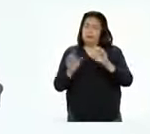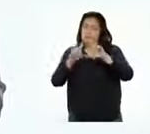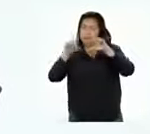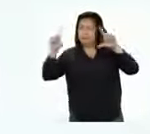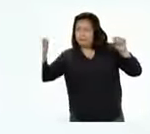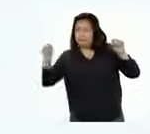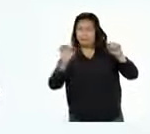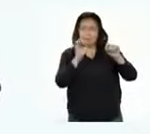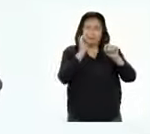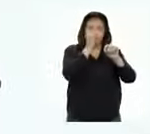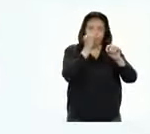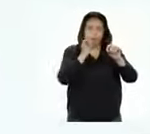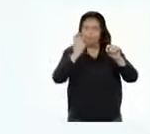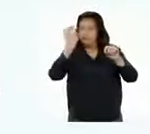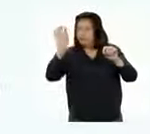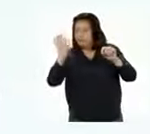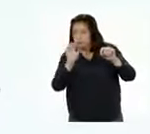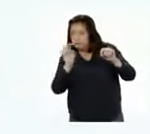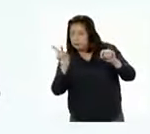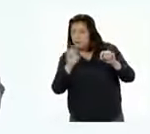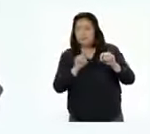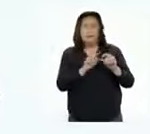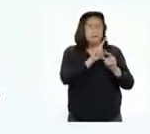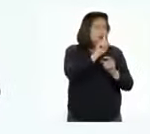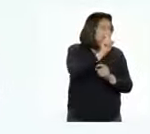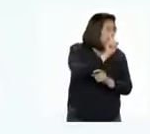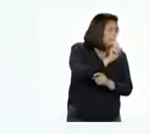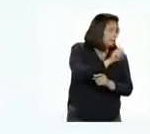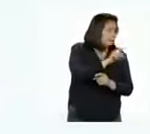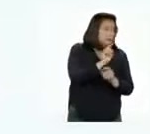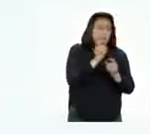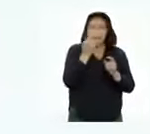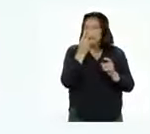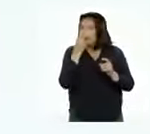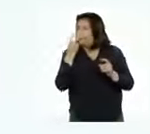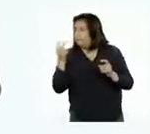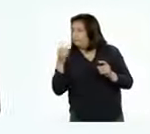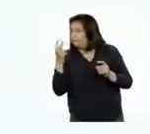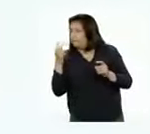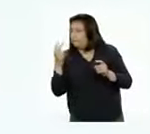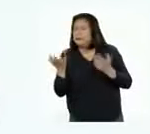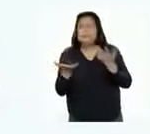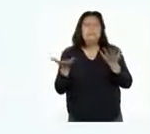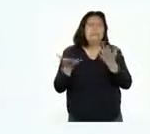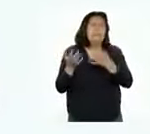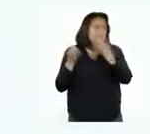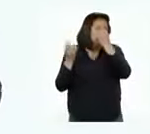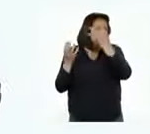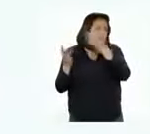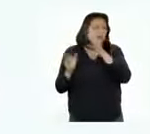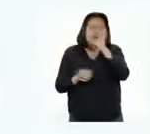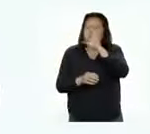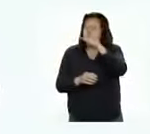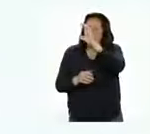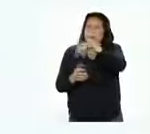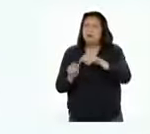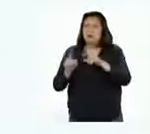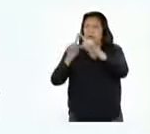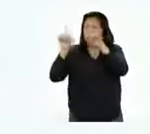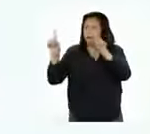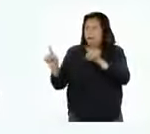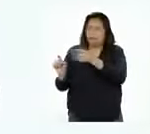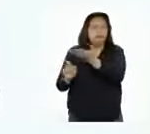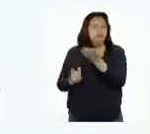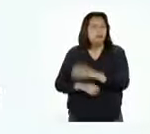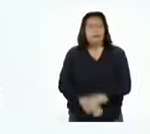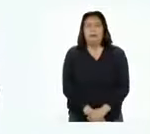Revisemos nuevamente cada pregunta para saber exactamente qué información buscaremos en